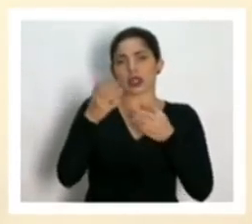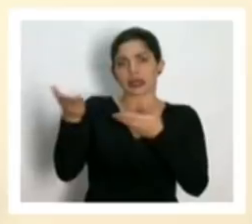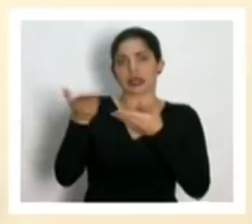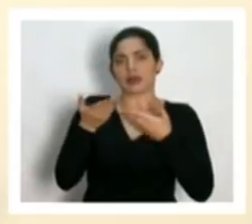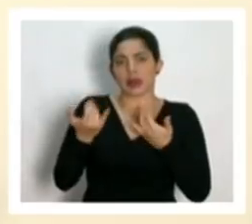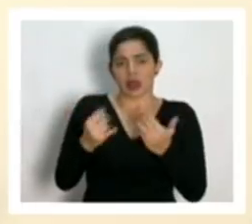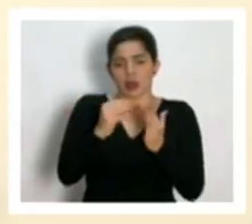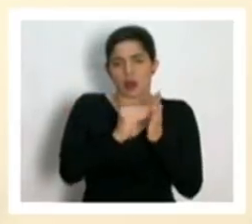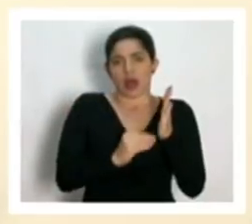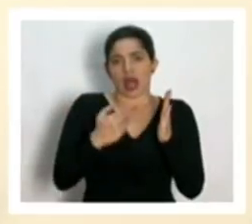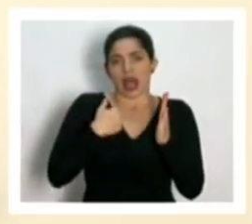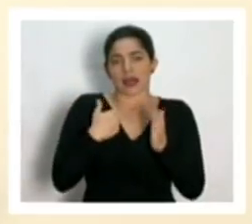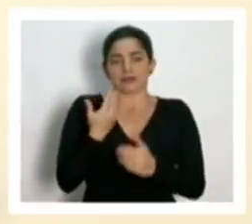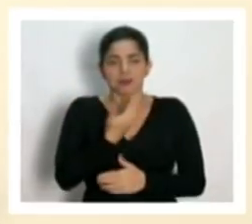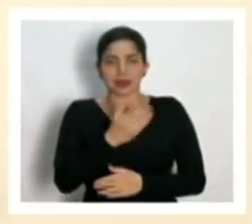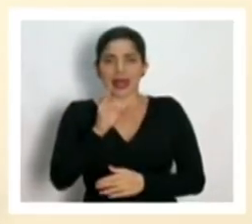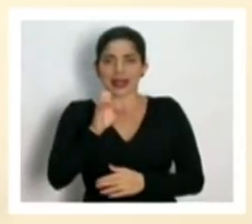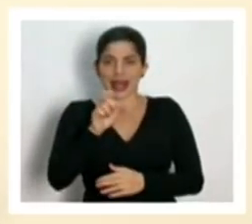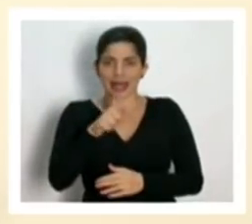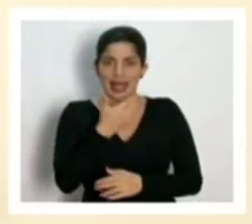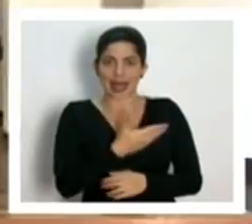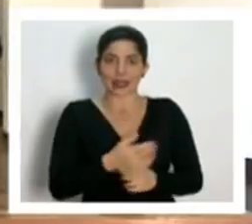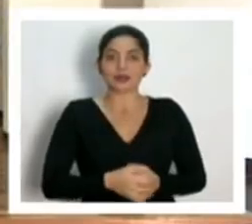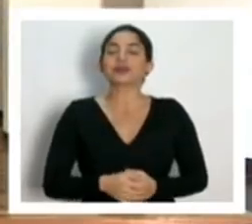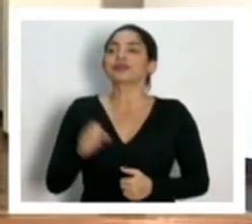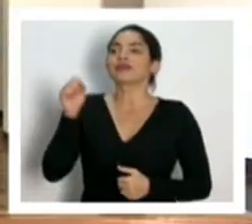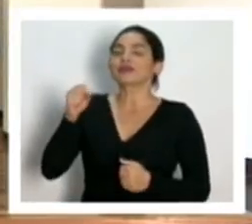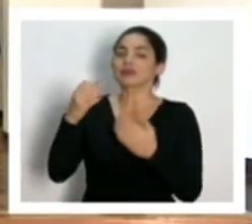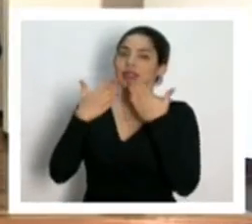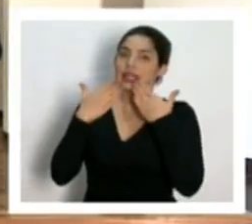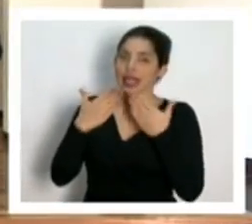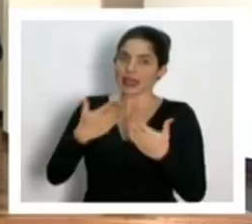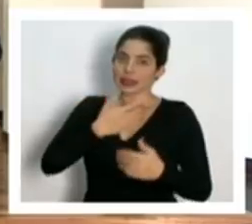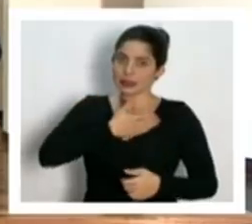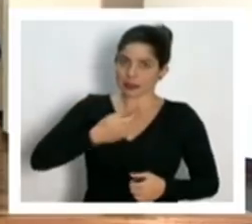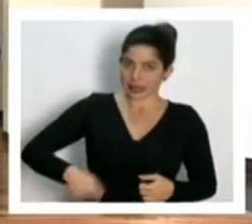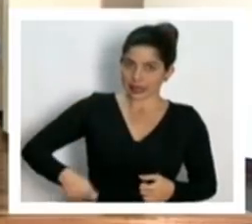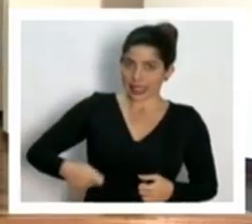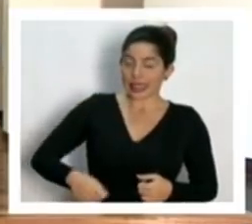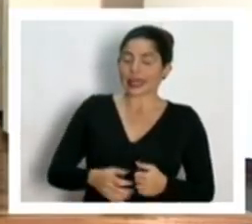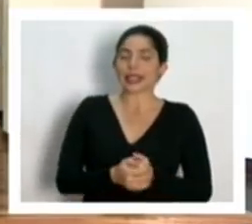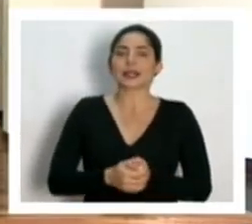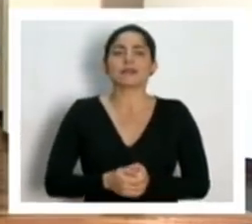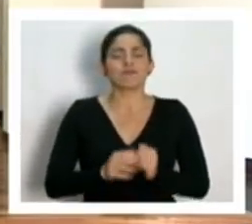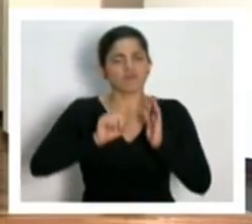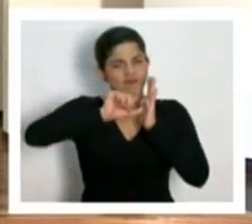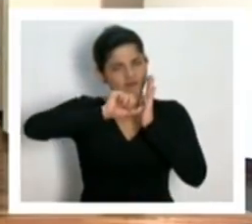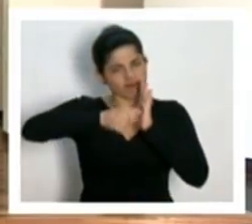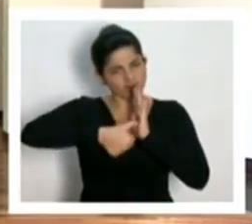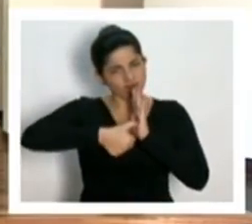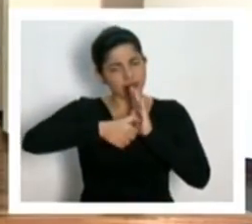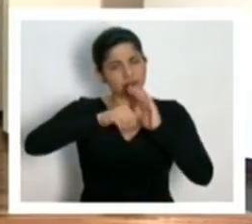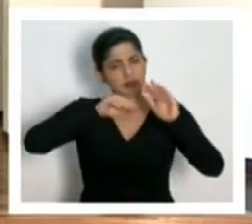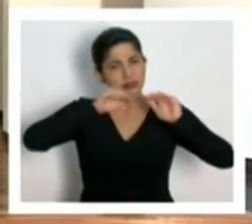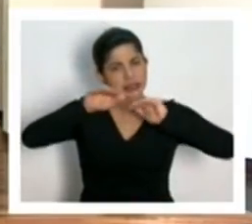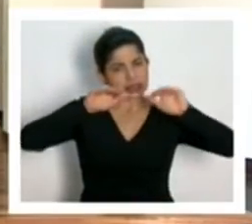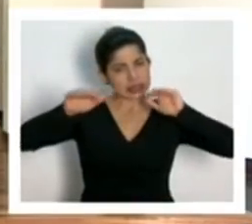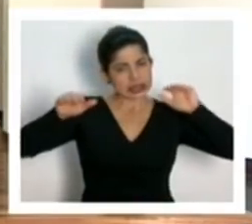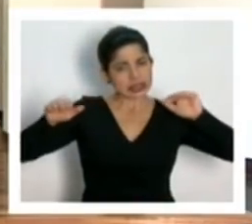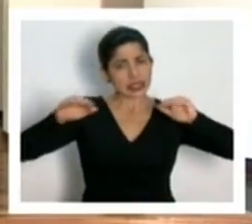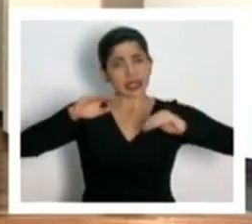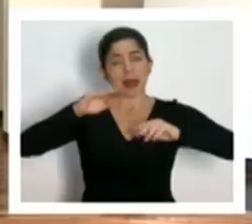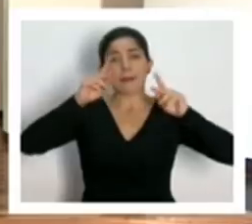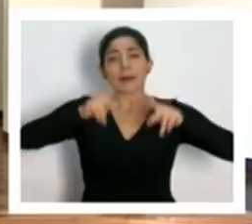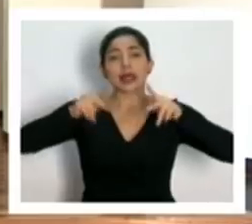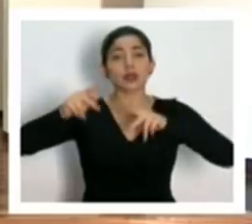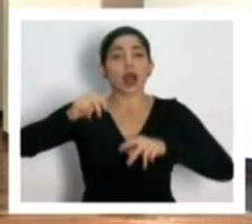aquí tenemos registradas. Don Daniel, adelante. Sí, muchas gracias, señor presidente. Presidente, haciendo énfasis en el llamado a la población